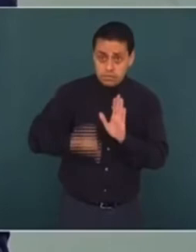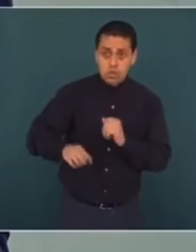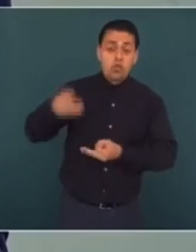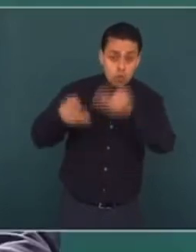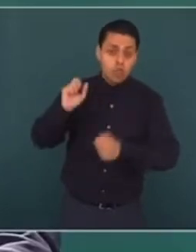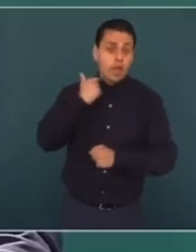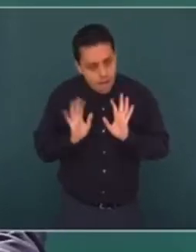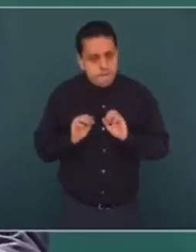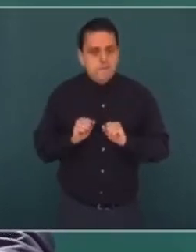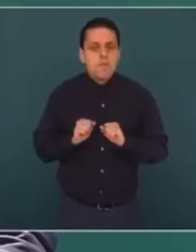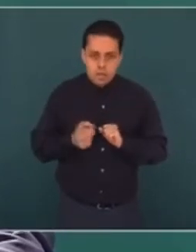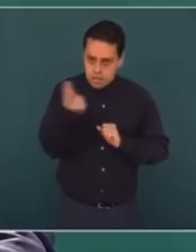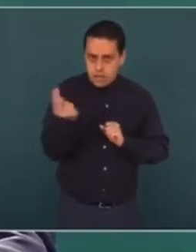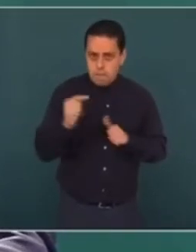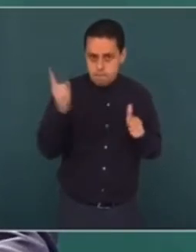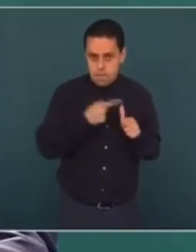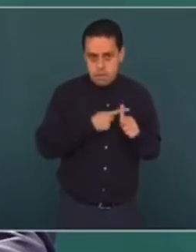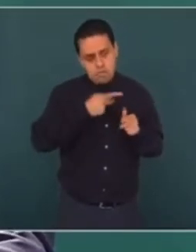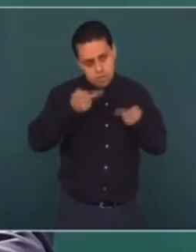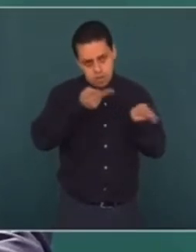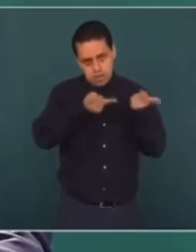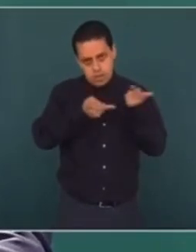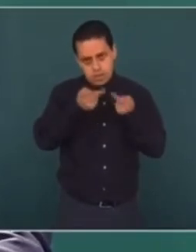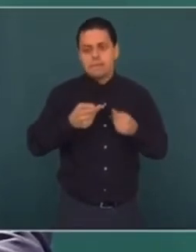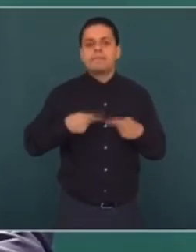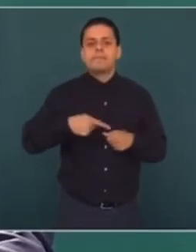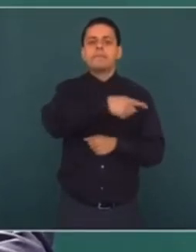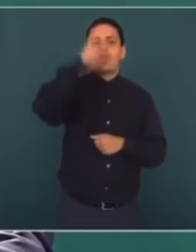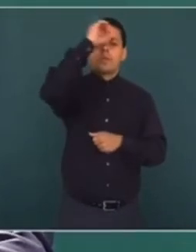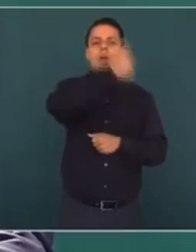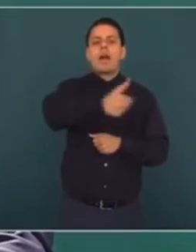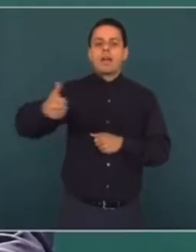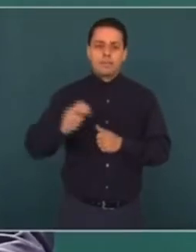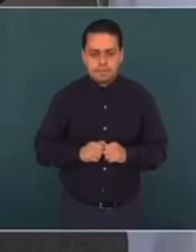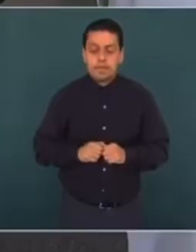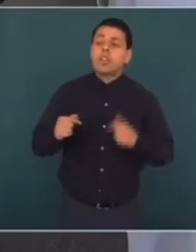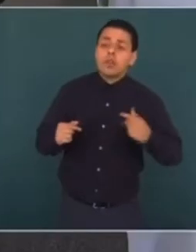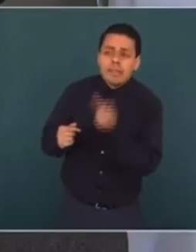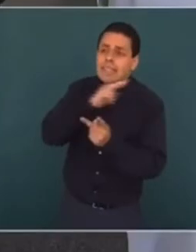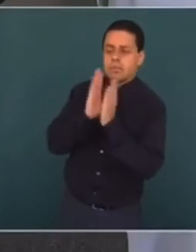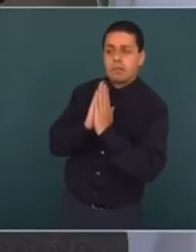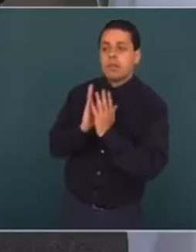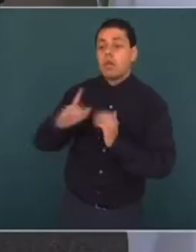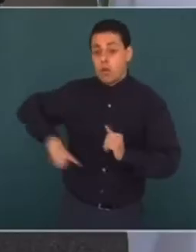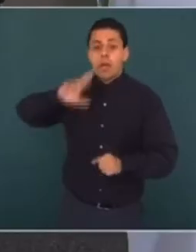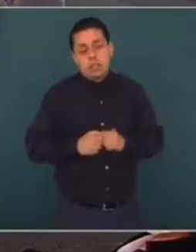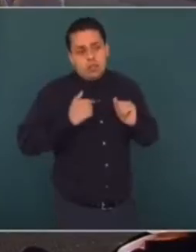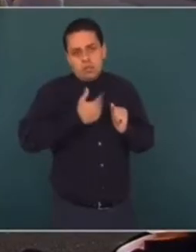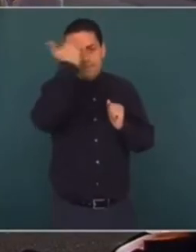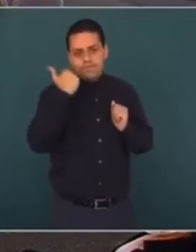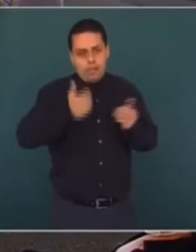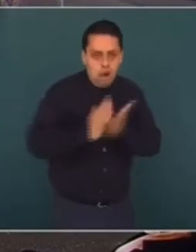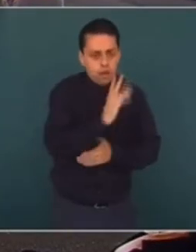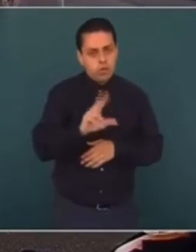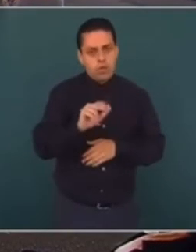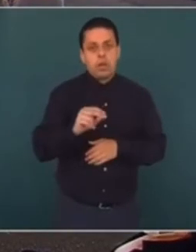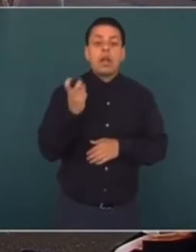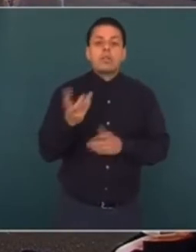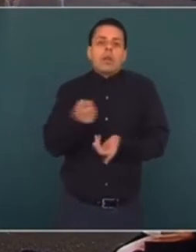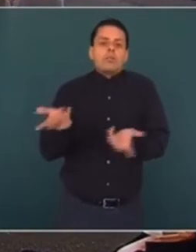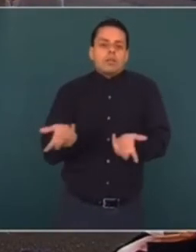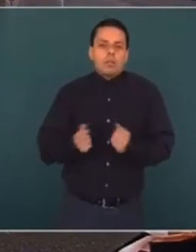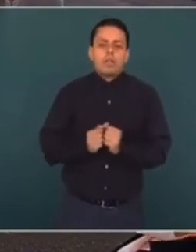llegar a los expresidentes, que se realice una consulta pública. Los gobernadores deben separarse de su cargo. va